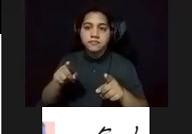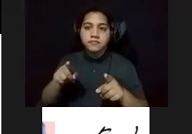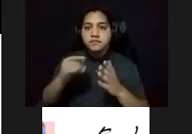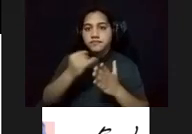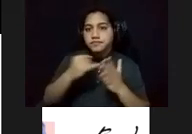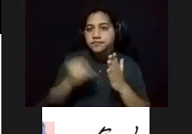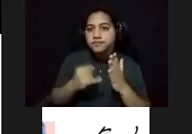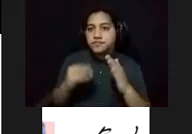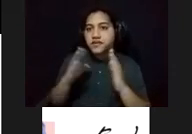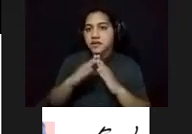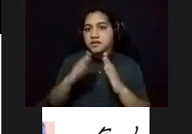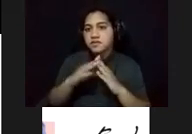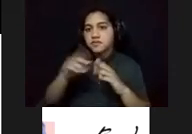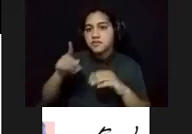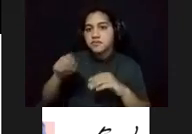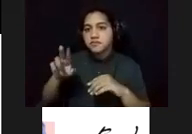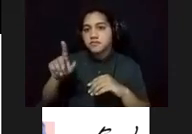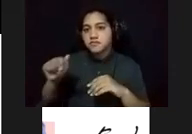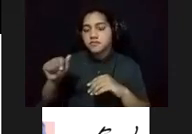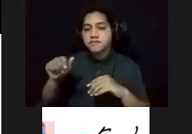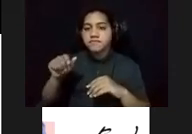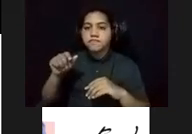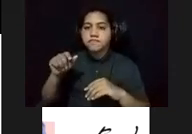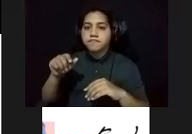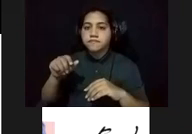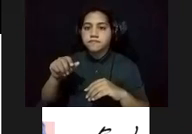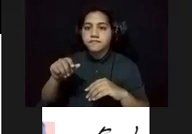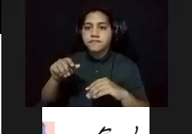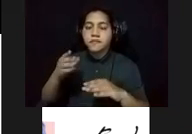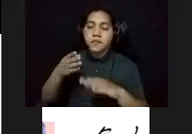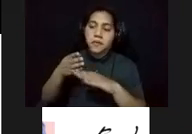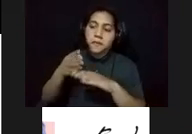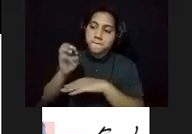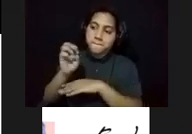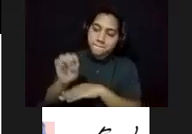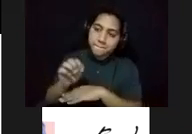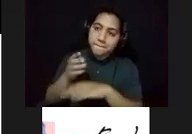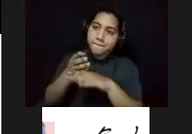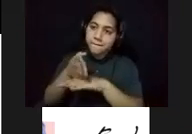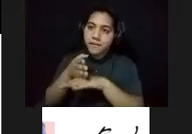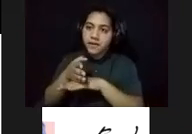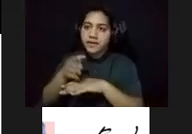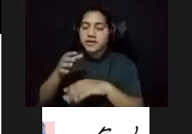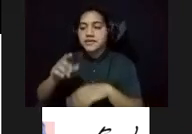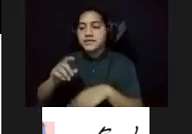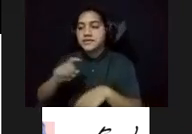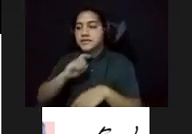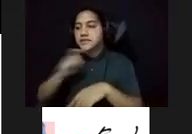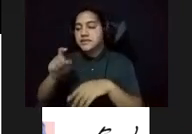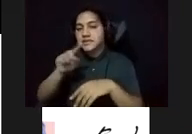de la Perla, la barriada de casas de maderas y zinc, algunas en situaciones muy deterioradas,